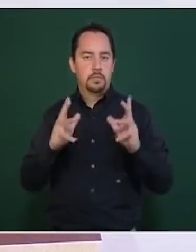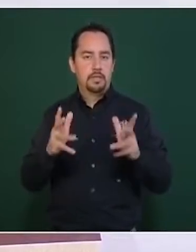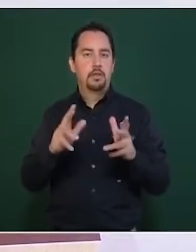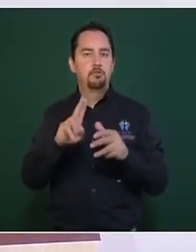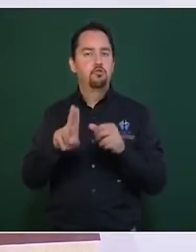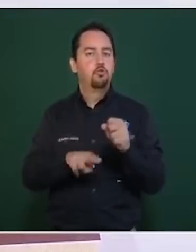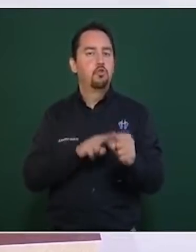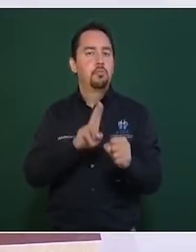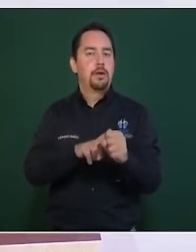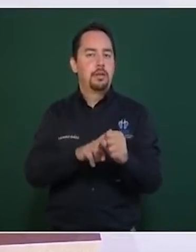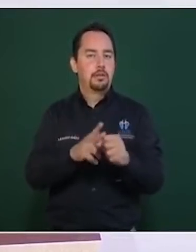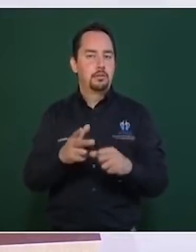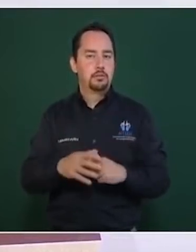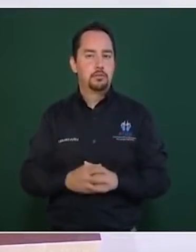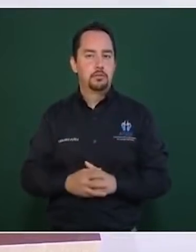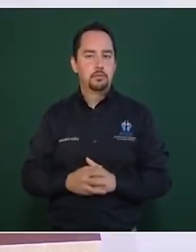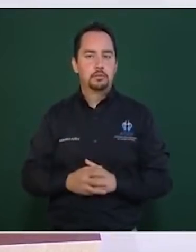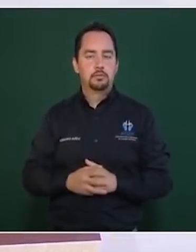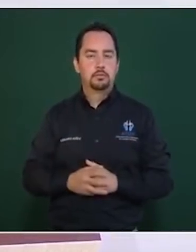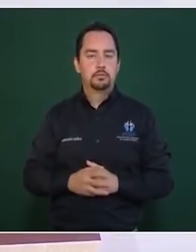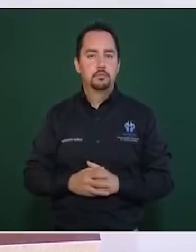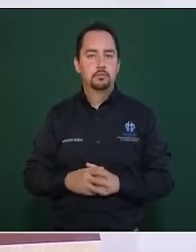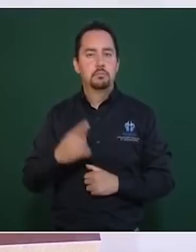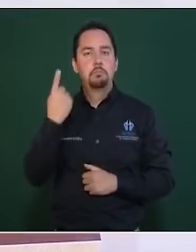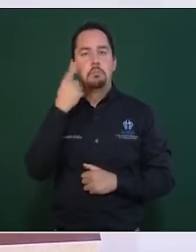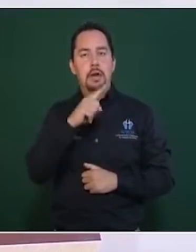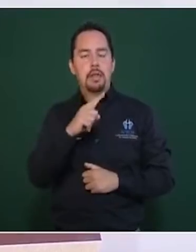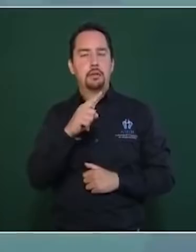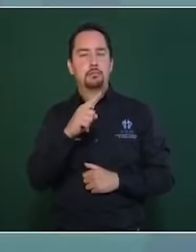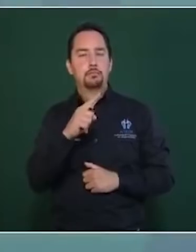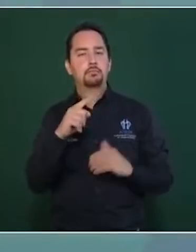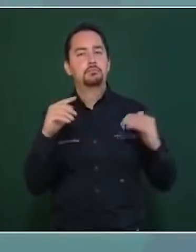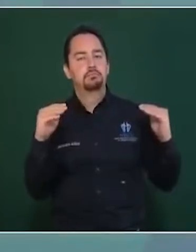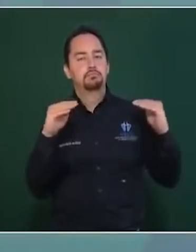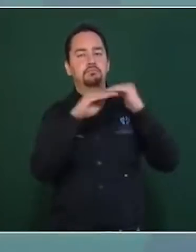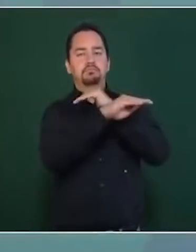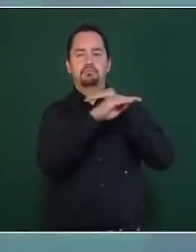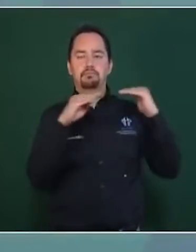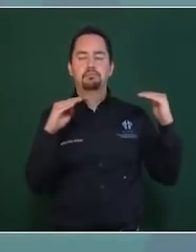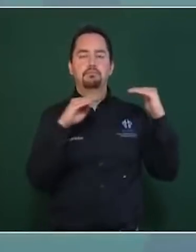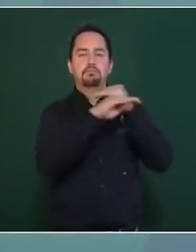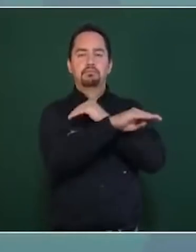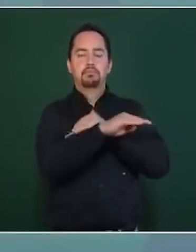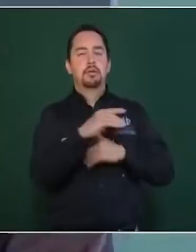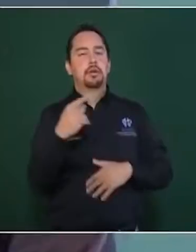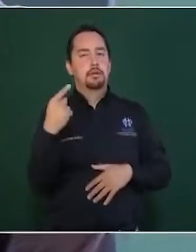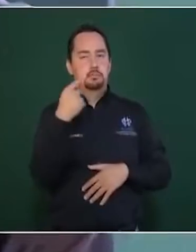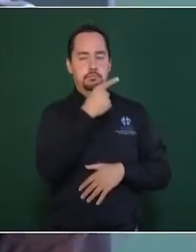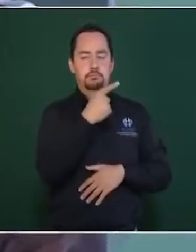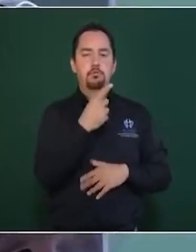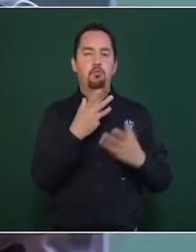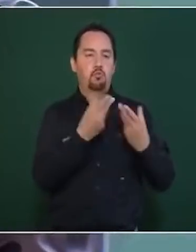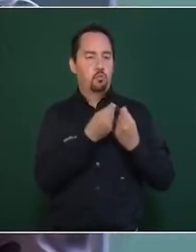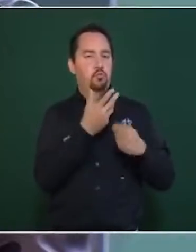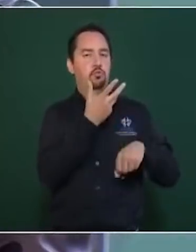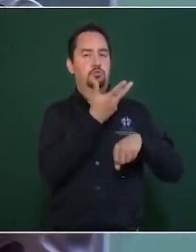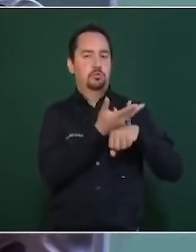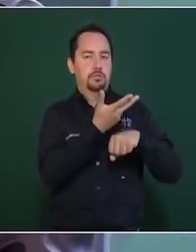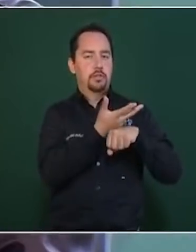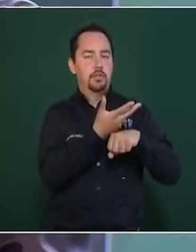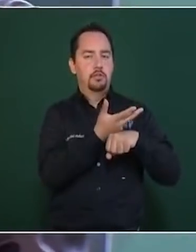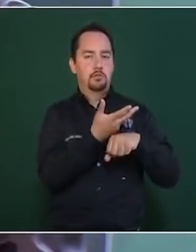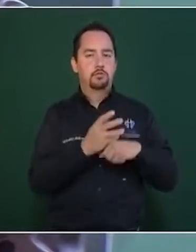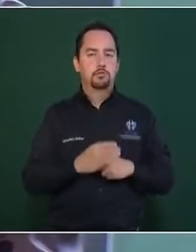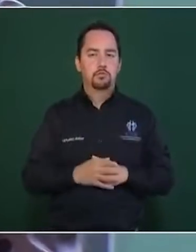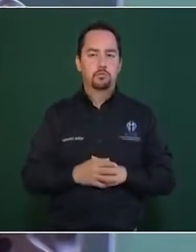el tránsito y la relación económica comercial con Estados